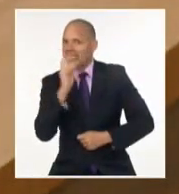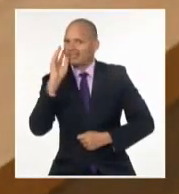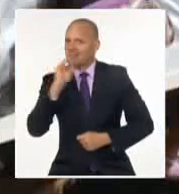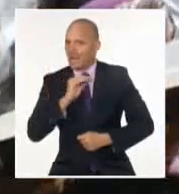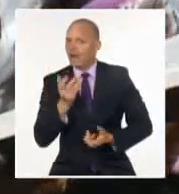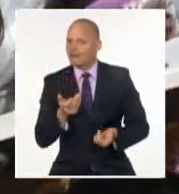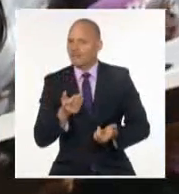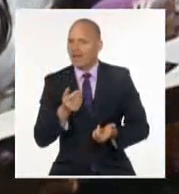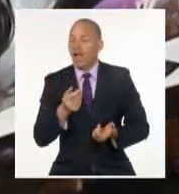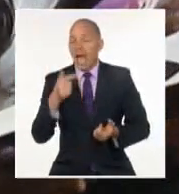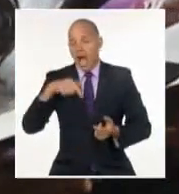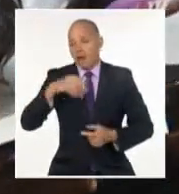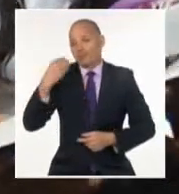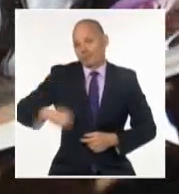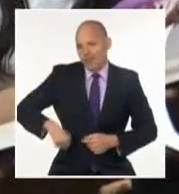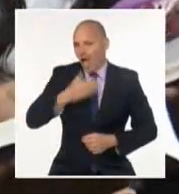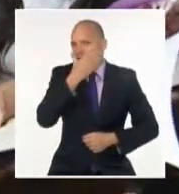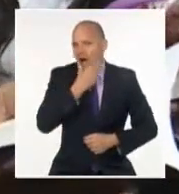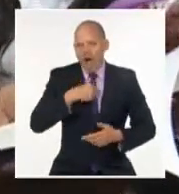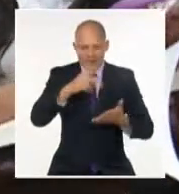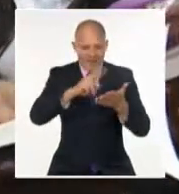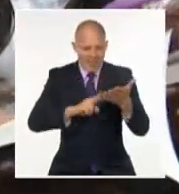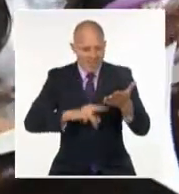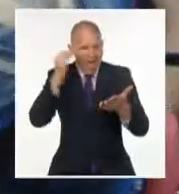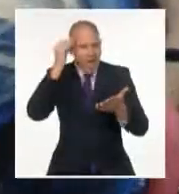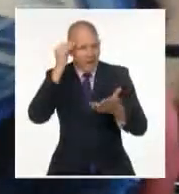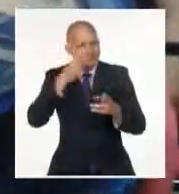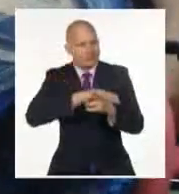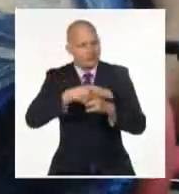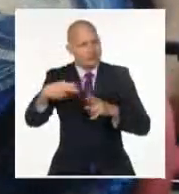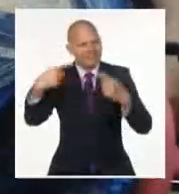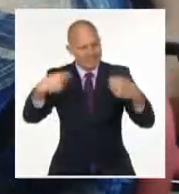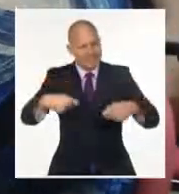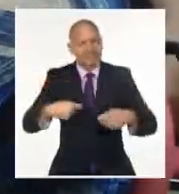desde la mirada de la historia. Talía González, Canal Cubano de Noticias.